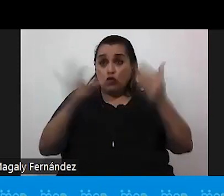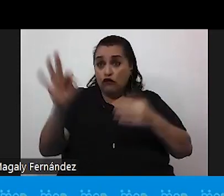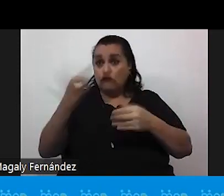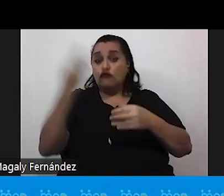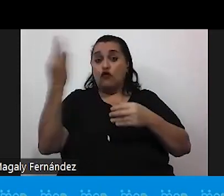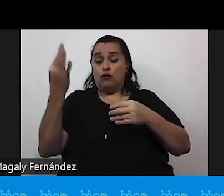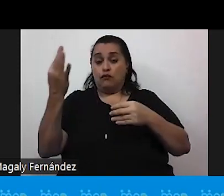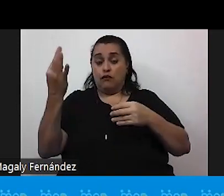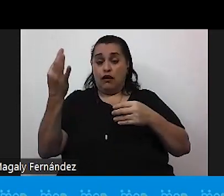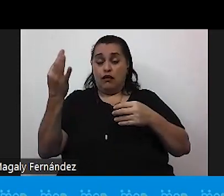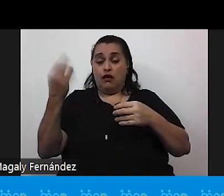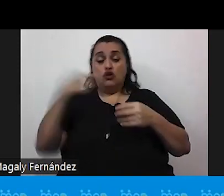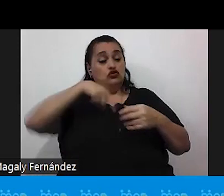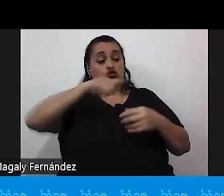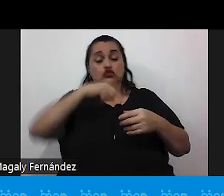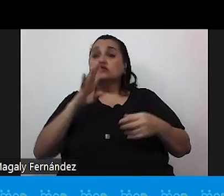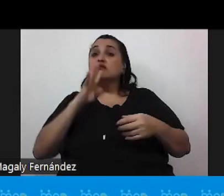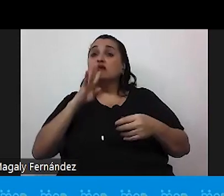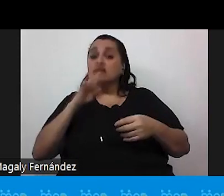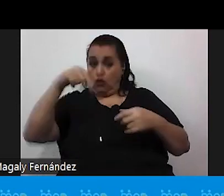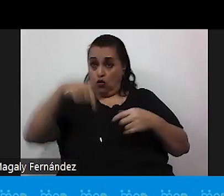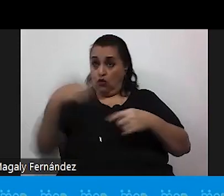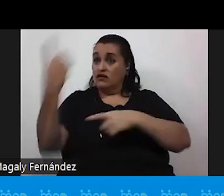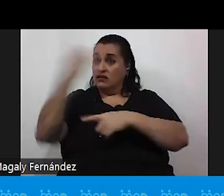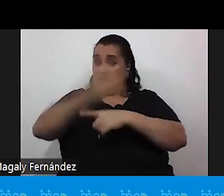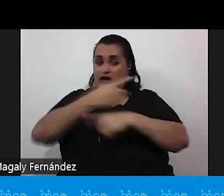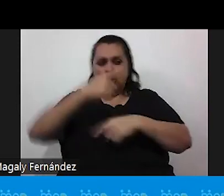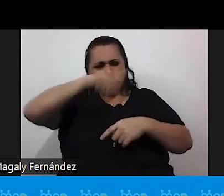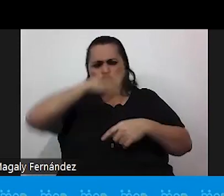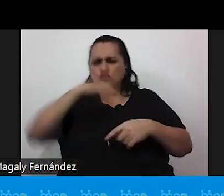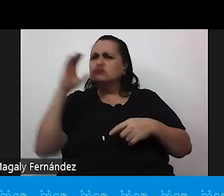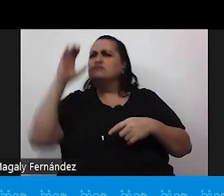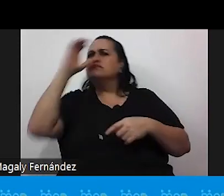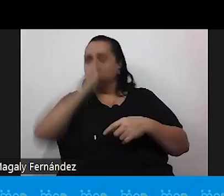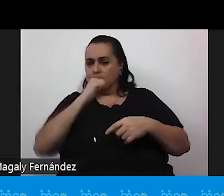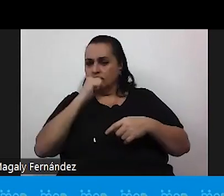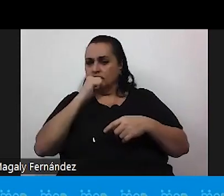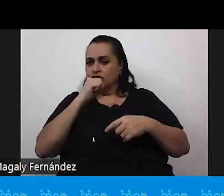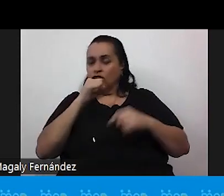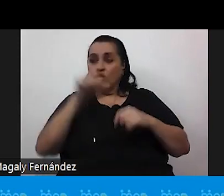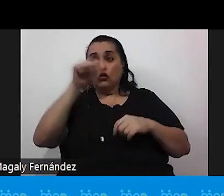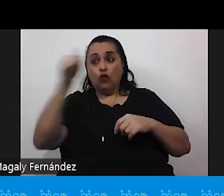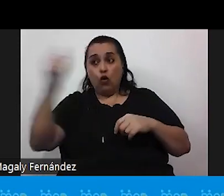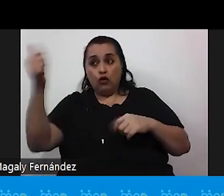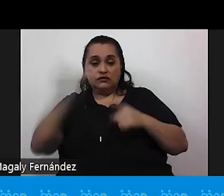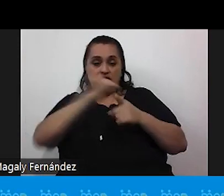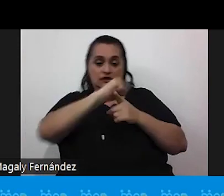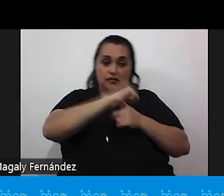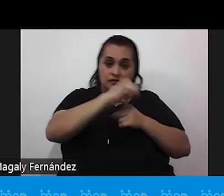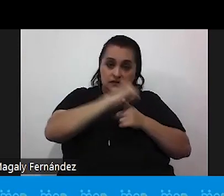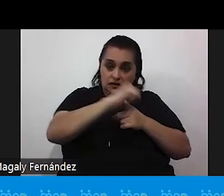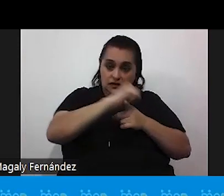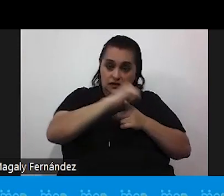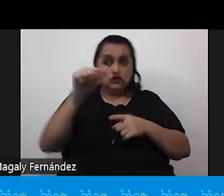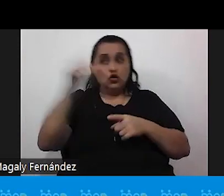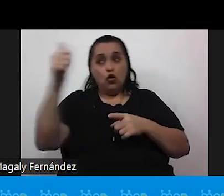esto en esta jornada porque nos hemos dado cuenta en con otras capacitaciones o en